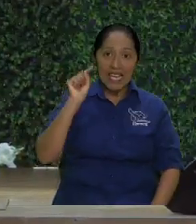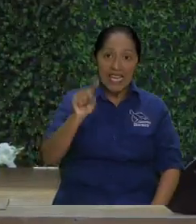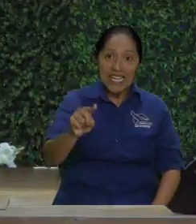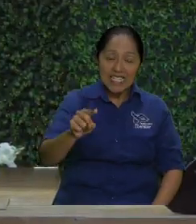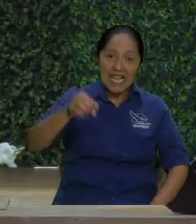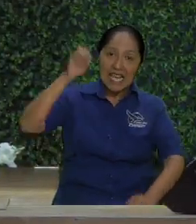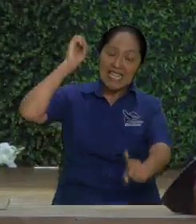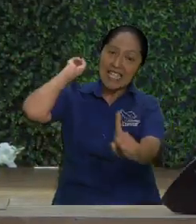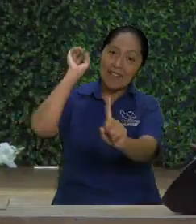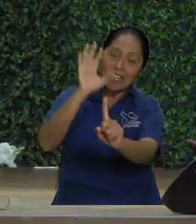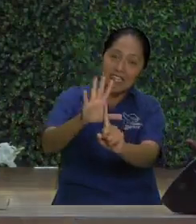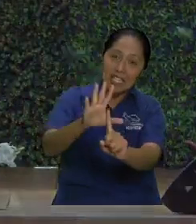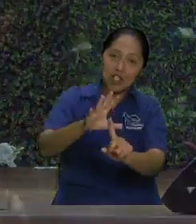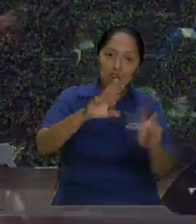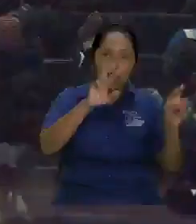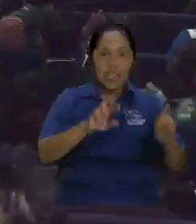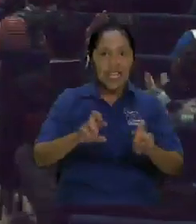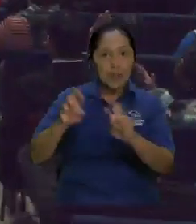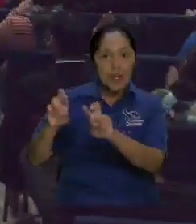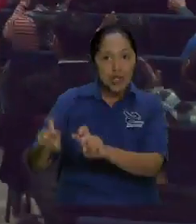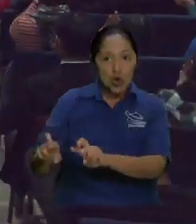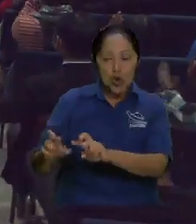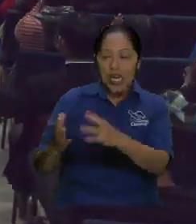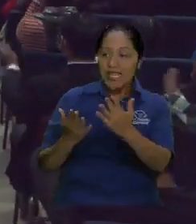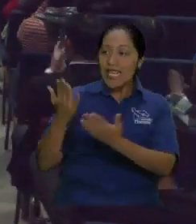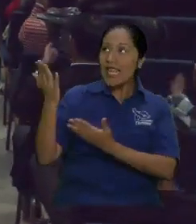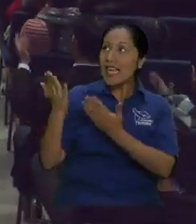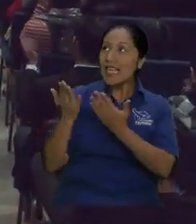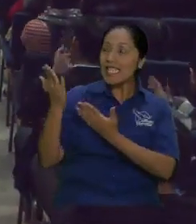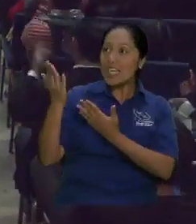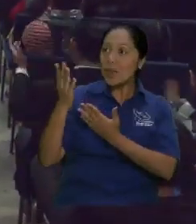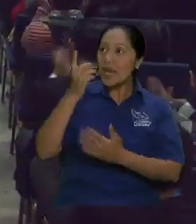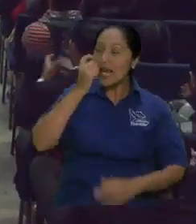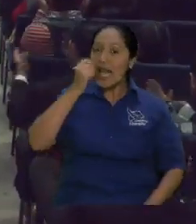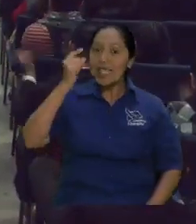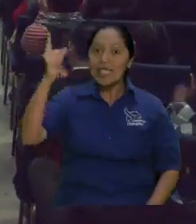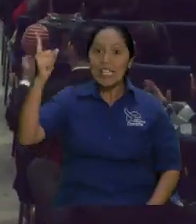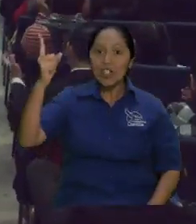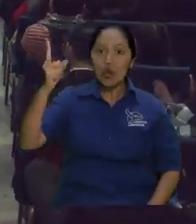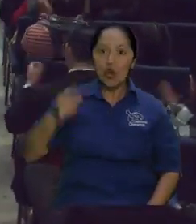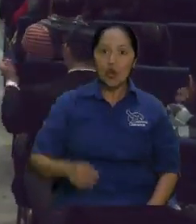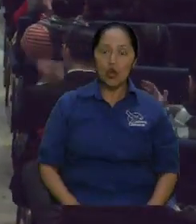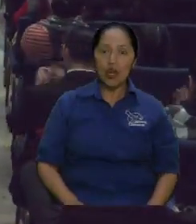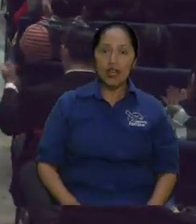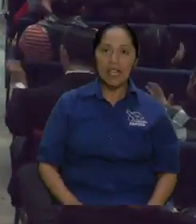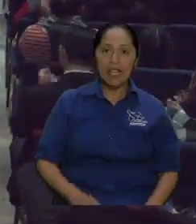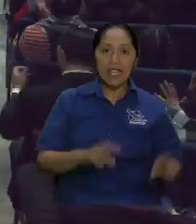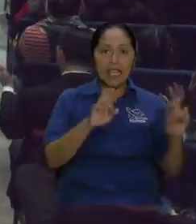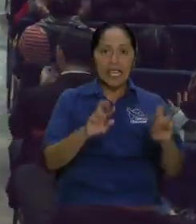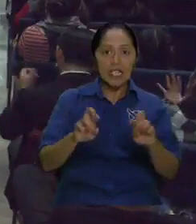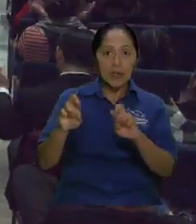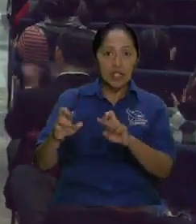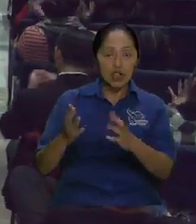sirven y su salvación viene de mi dice el señor